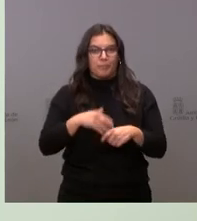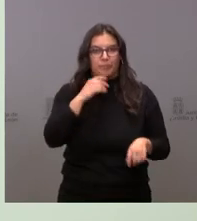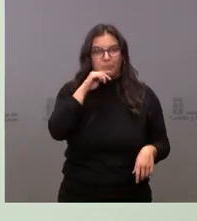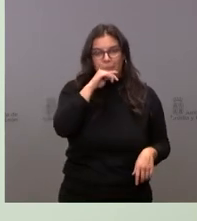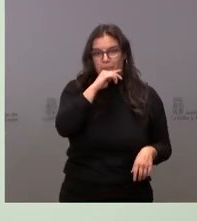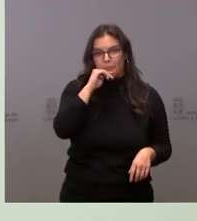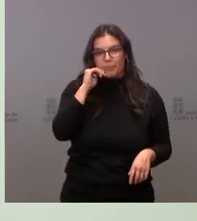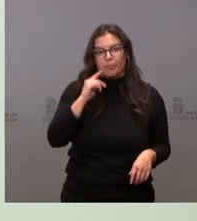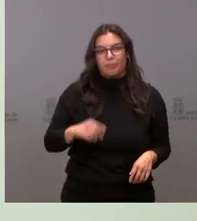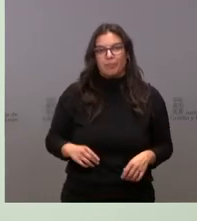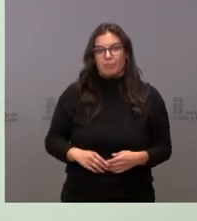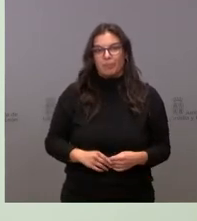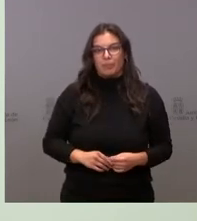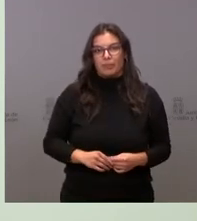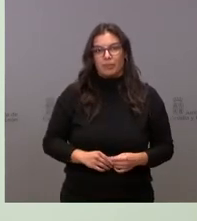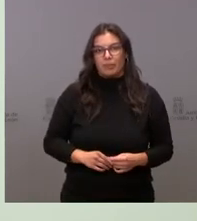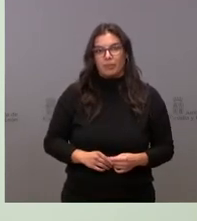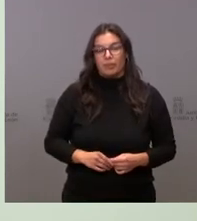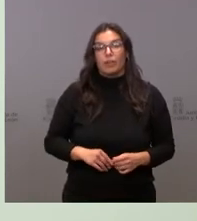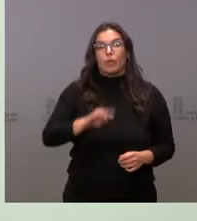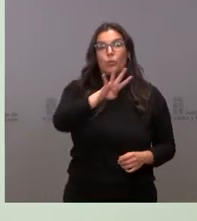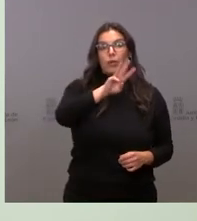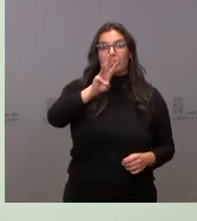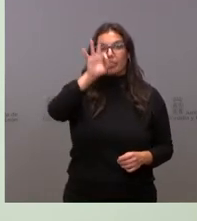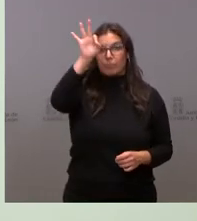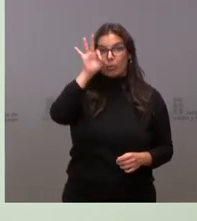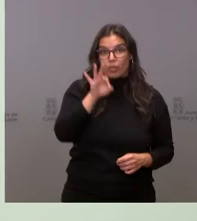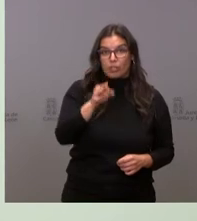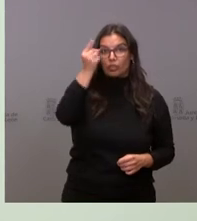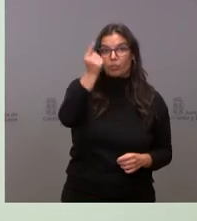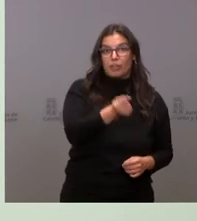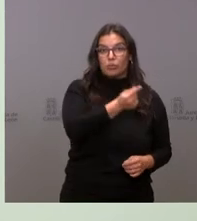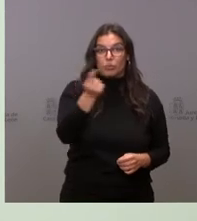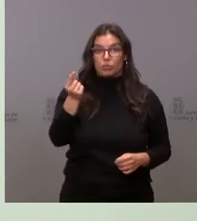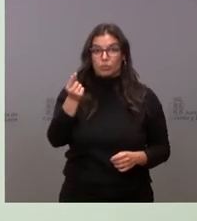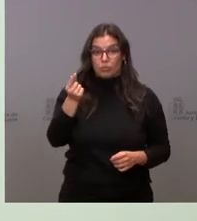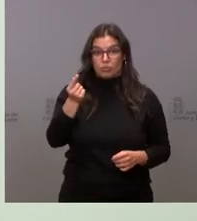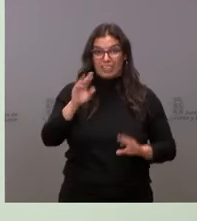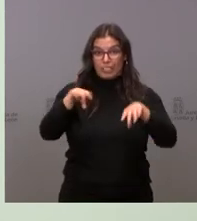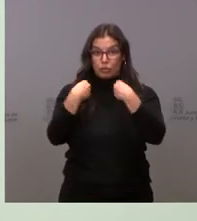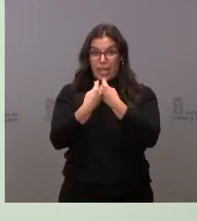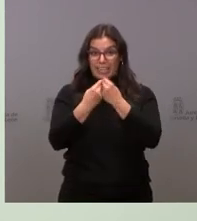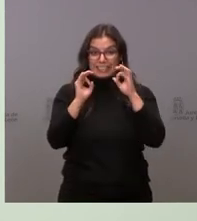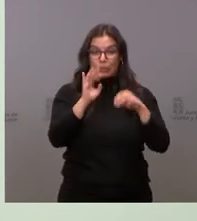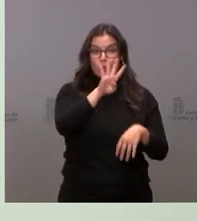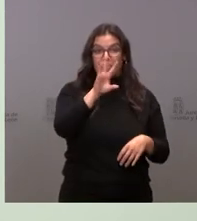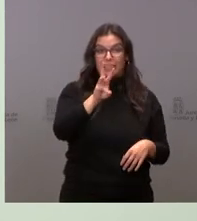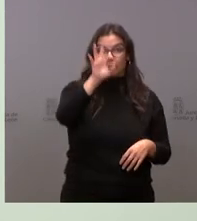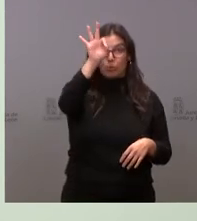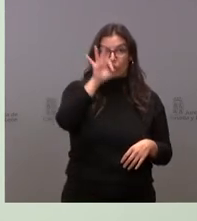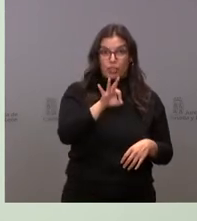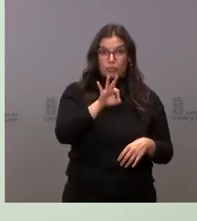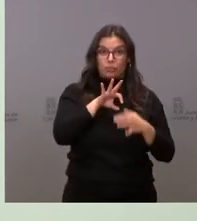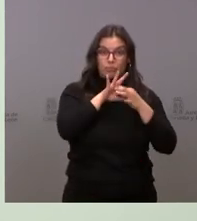inferiores. Con el 43% del presupuesto de la Junta de Castilla y León orientado en